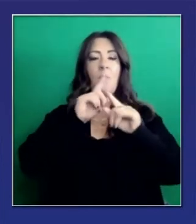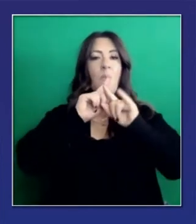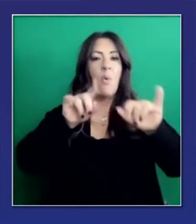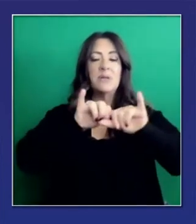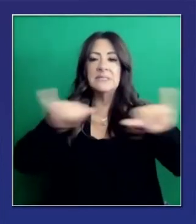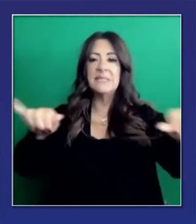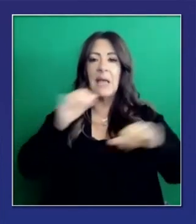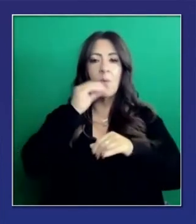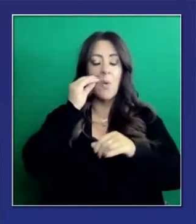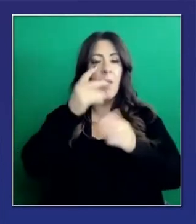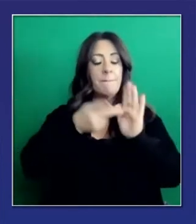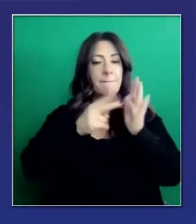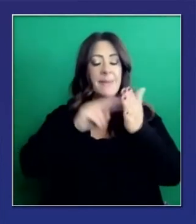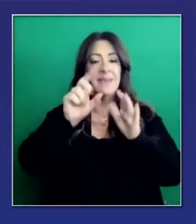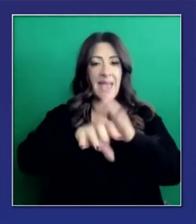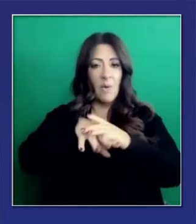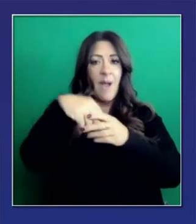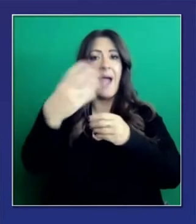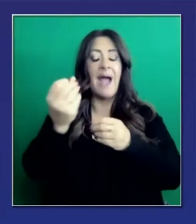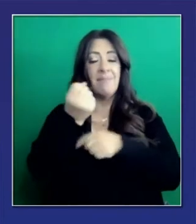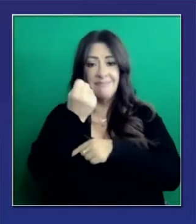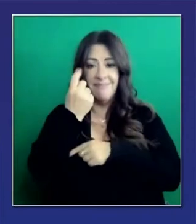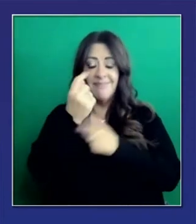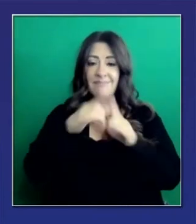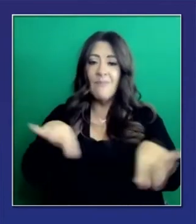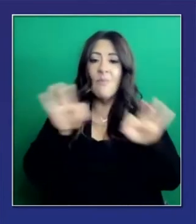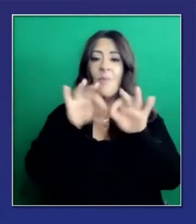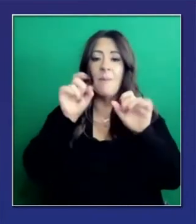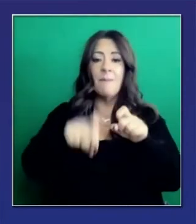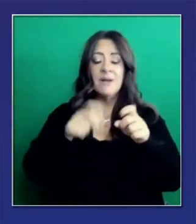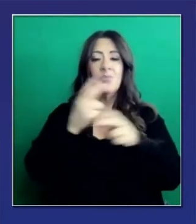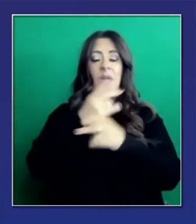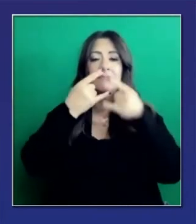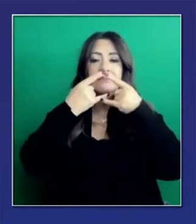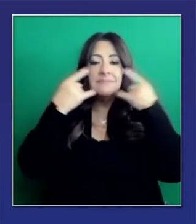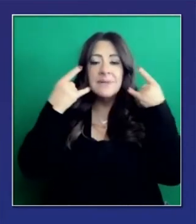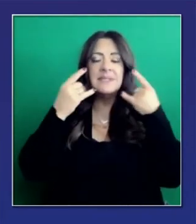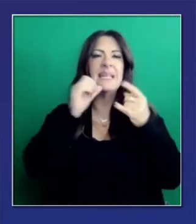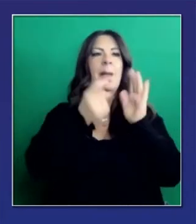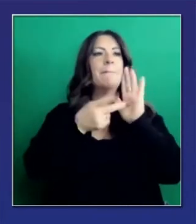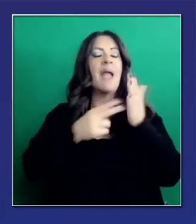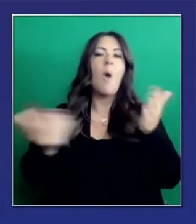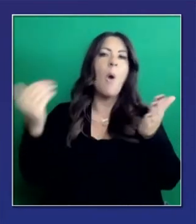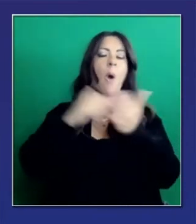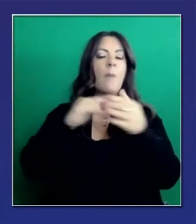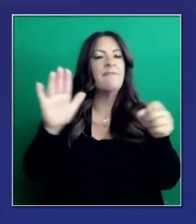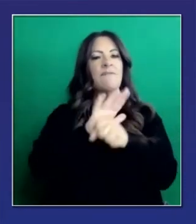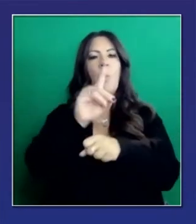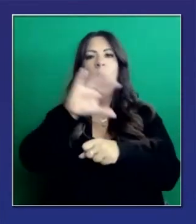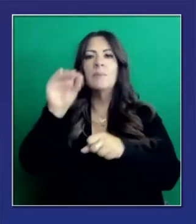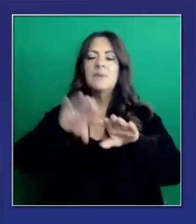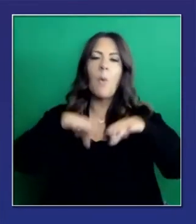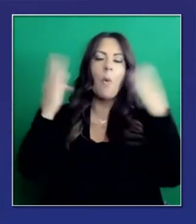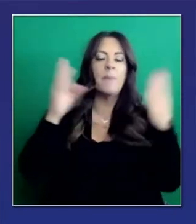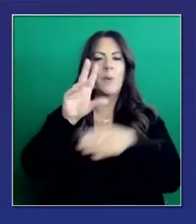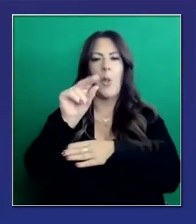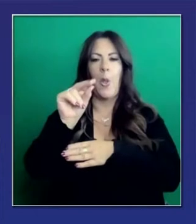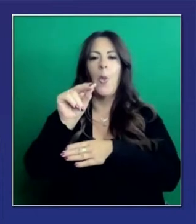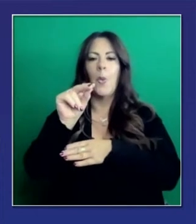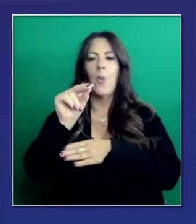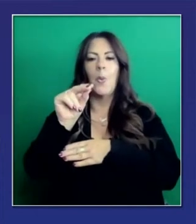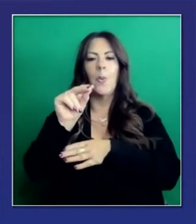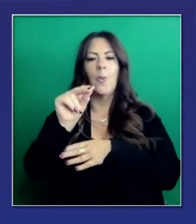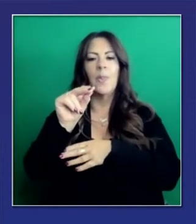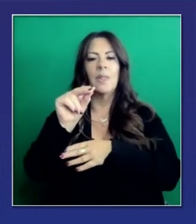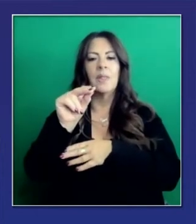Y volvemos al marco. El marco referencial es el que está siempre presente. No estamos reabriendo, sino en diferentes niveles, bien